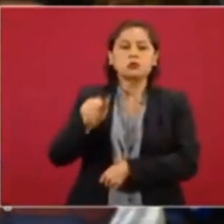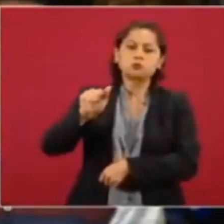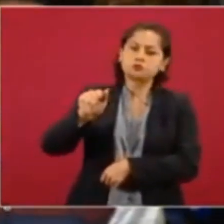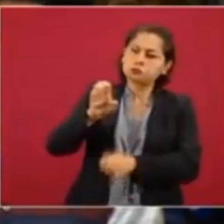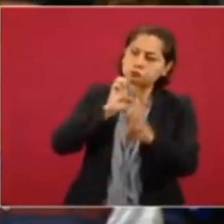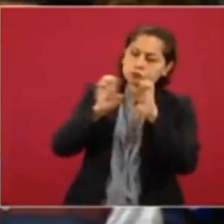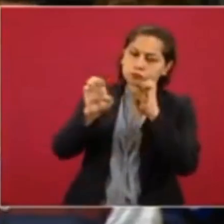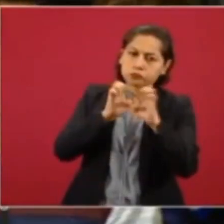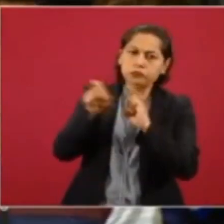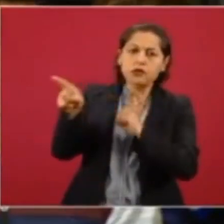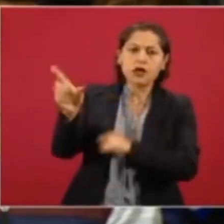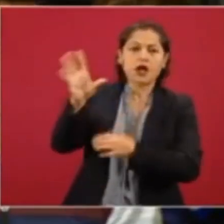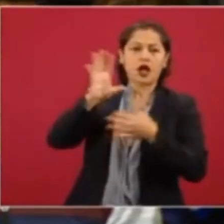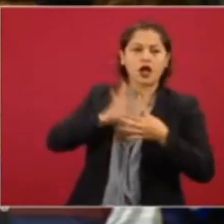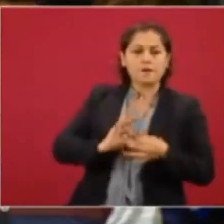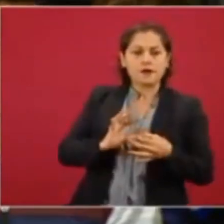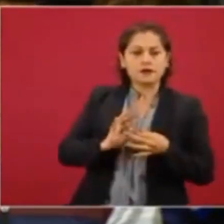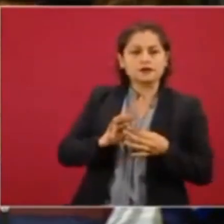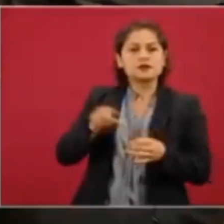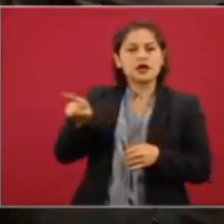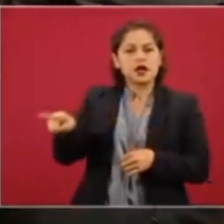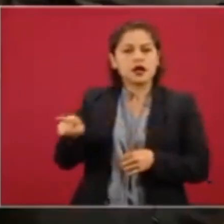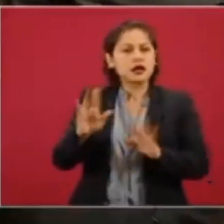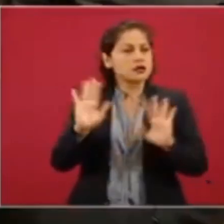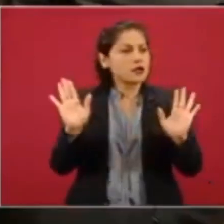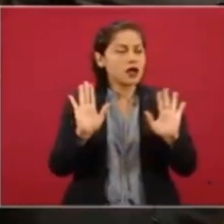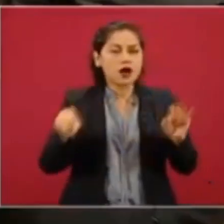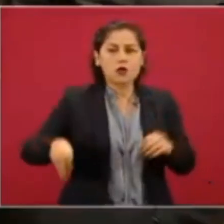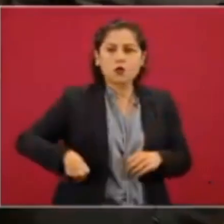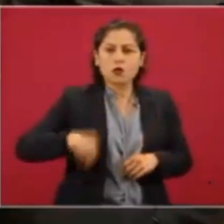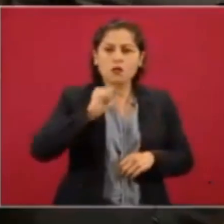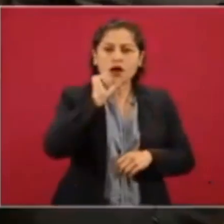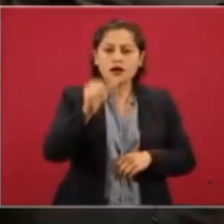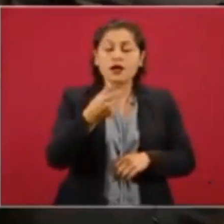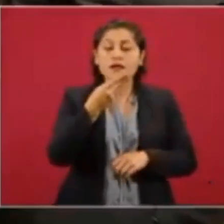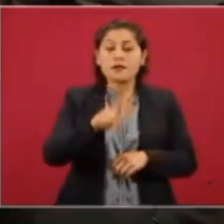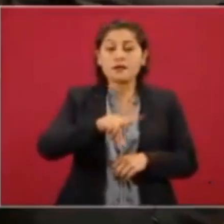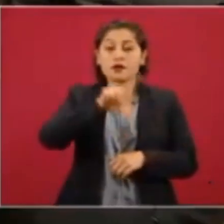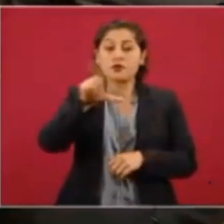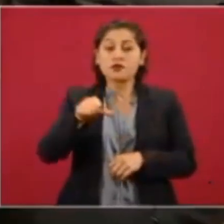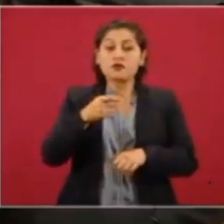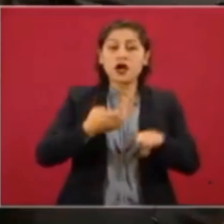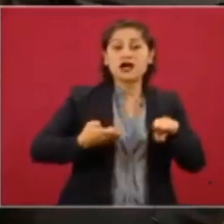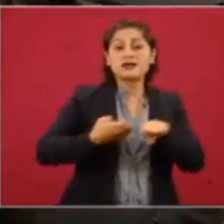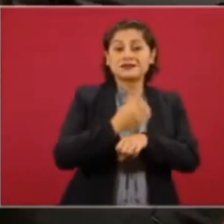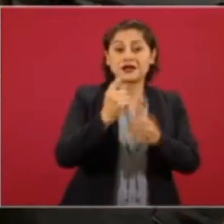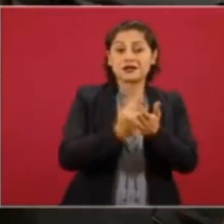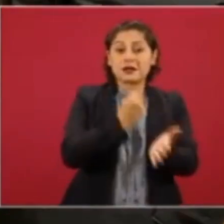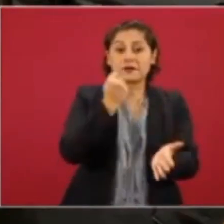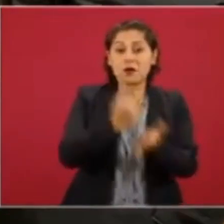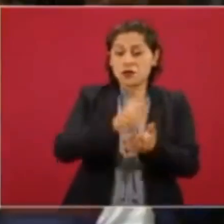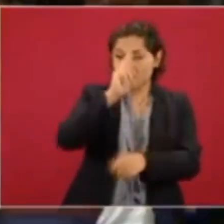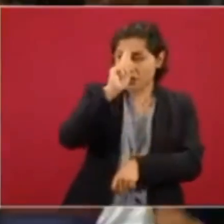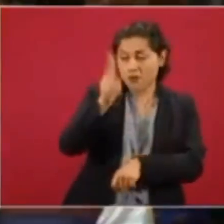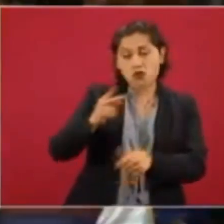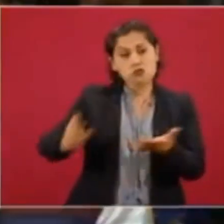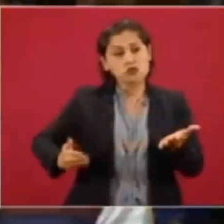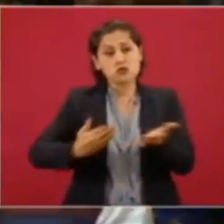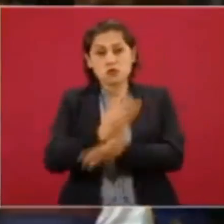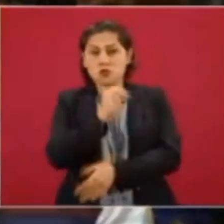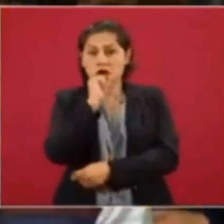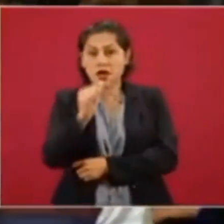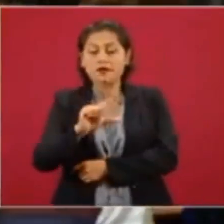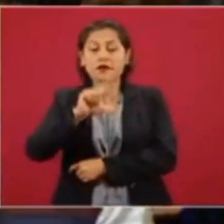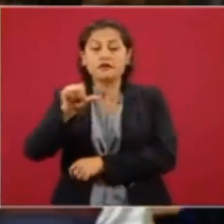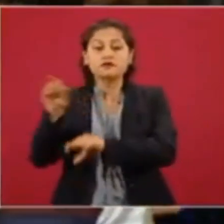aunque fue inocente, le prohibieron entrar a Tamaulipas dos años y le prohibieron salir de Chihuahua dos